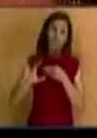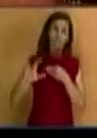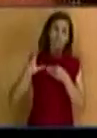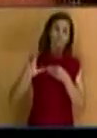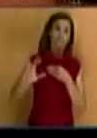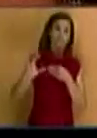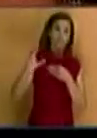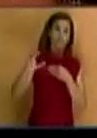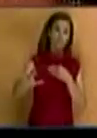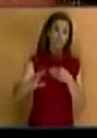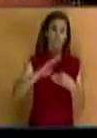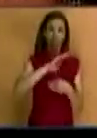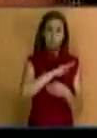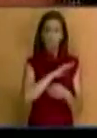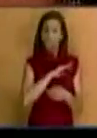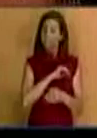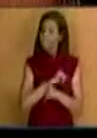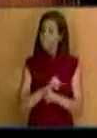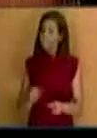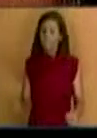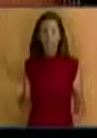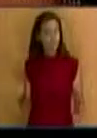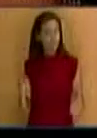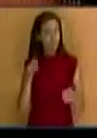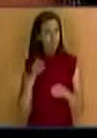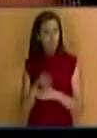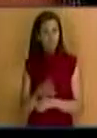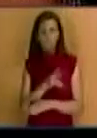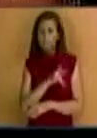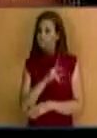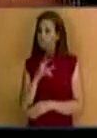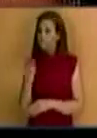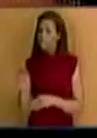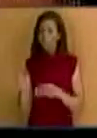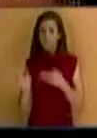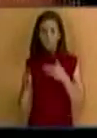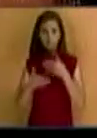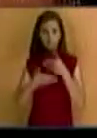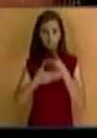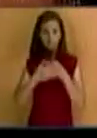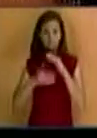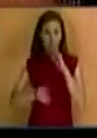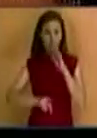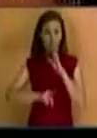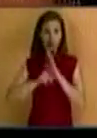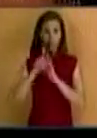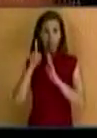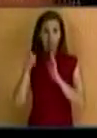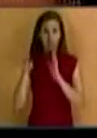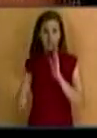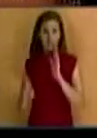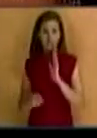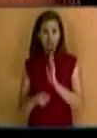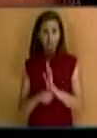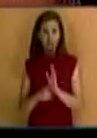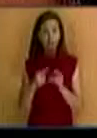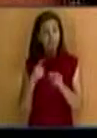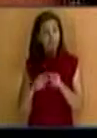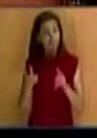que se restringiera el paso y no se cerrara en su totalidad. Director,